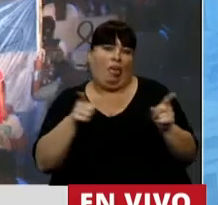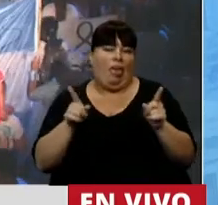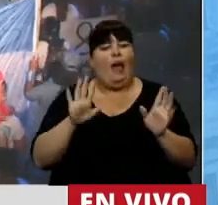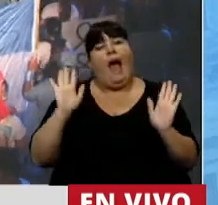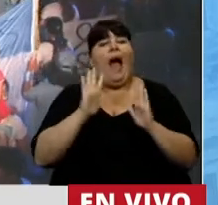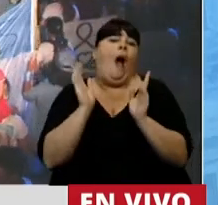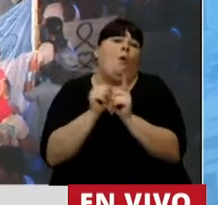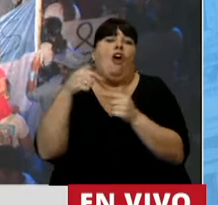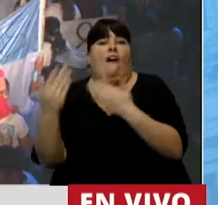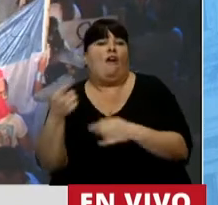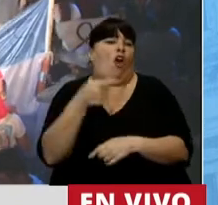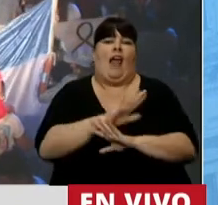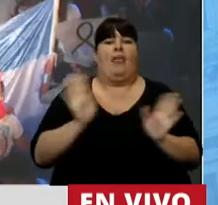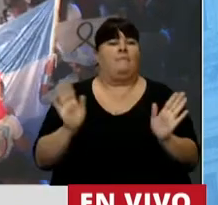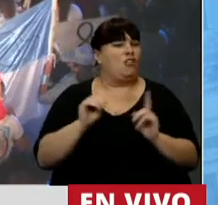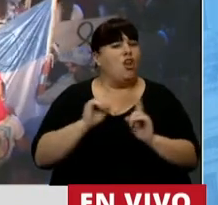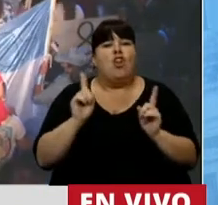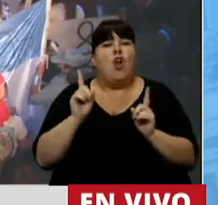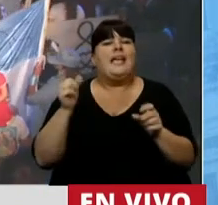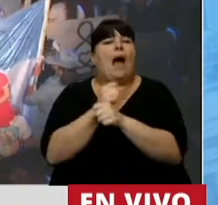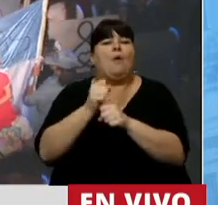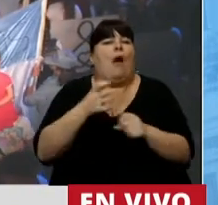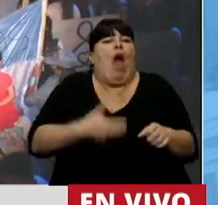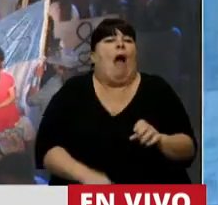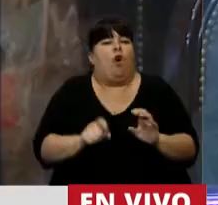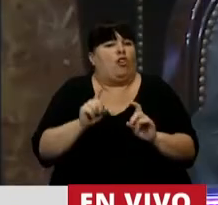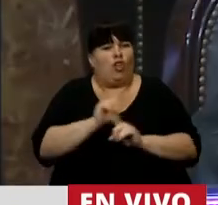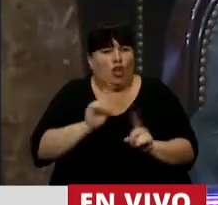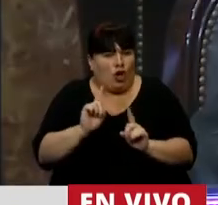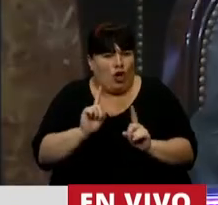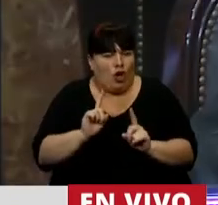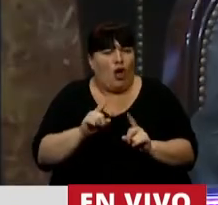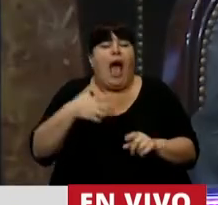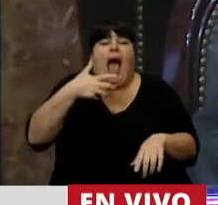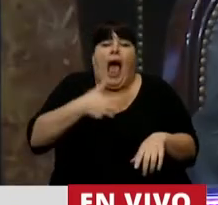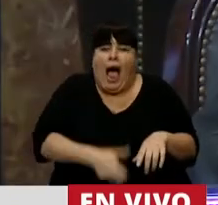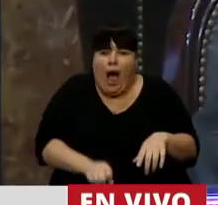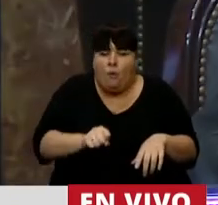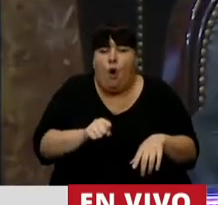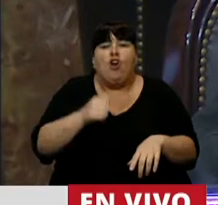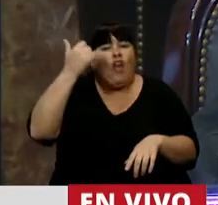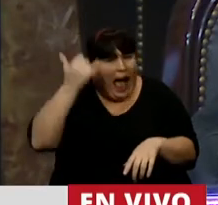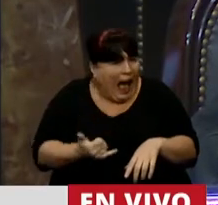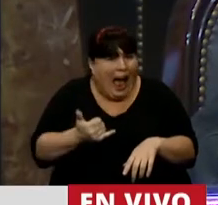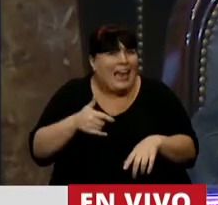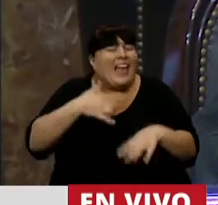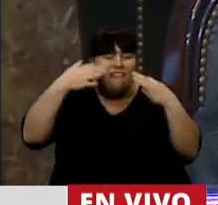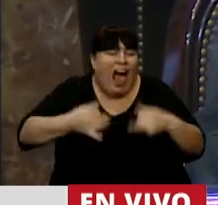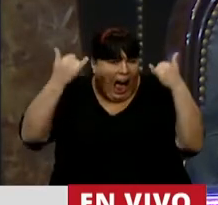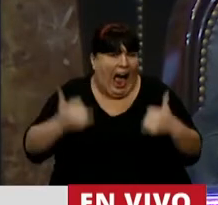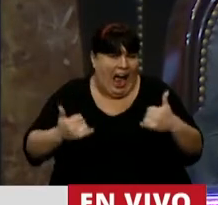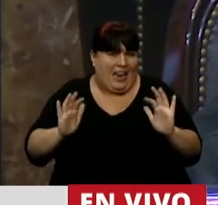simplifica de esa manera. No estamos aprobando el aborto. El aborto existe, es una realidad.